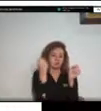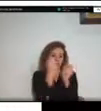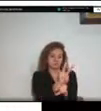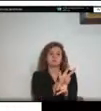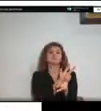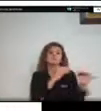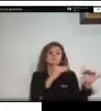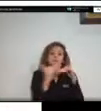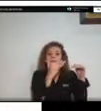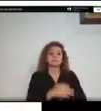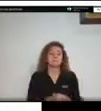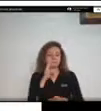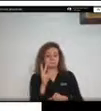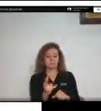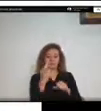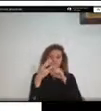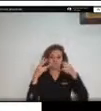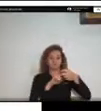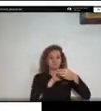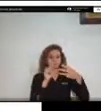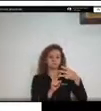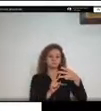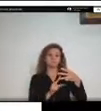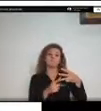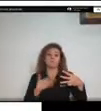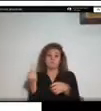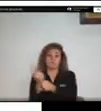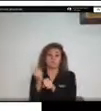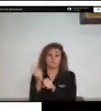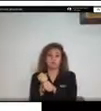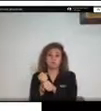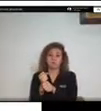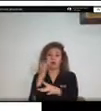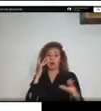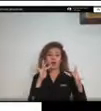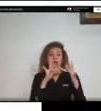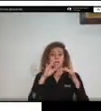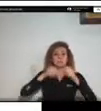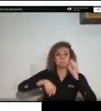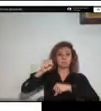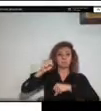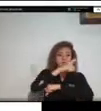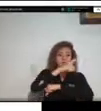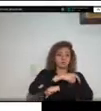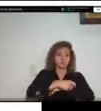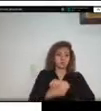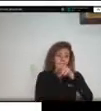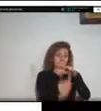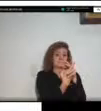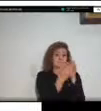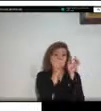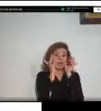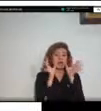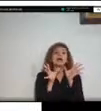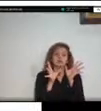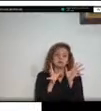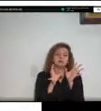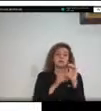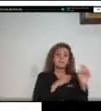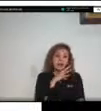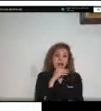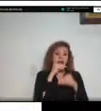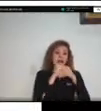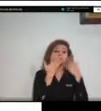hidrocarburos no solo trabajamos en función de la posibilidad de generar un desastre sino también en función de generar cualquier tipo de